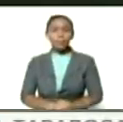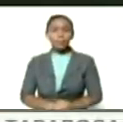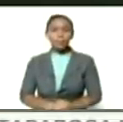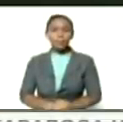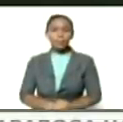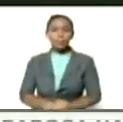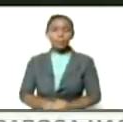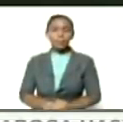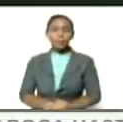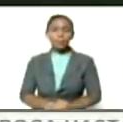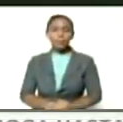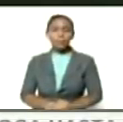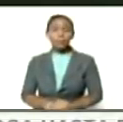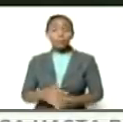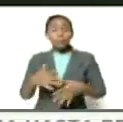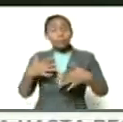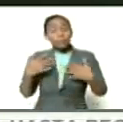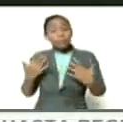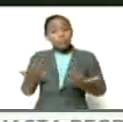Así que